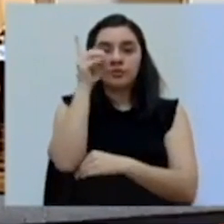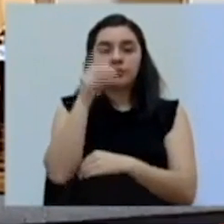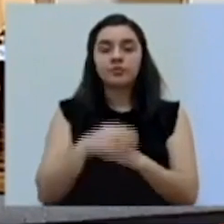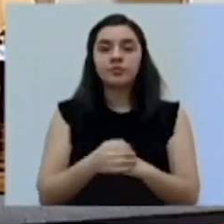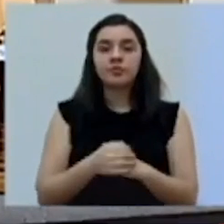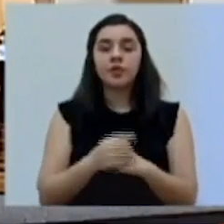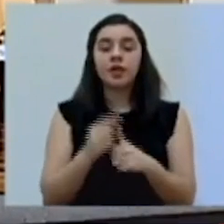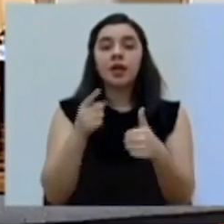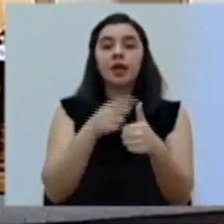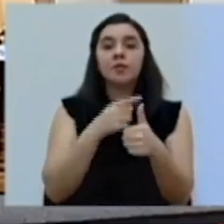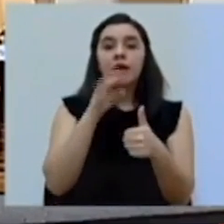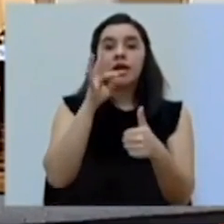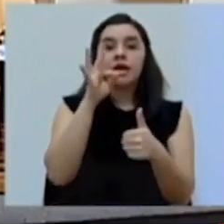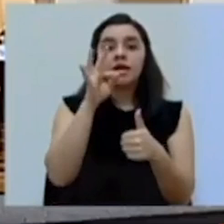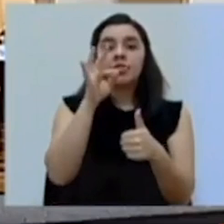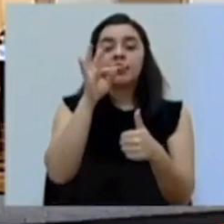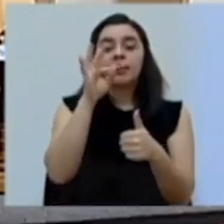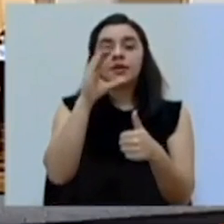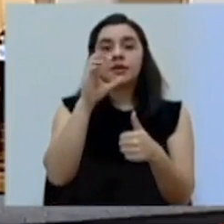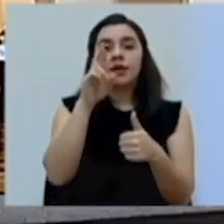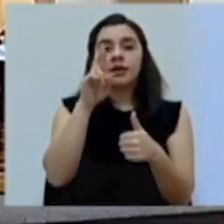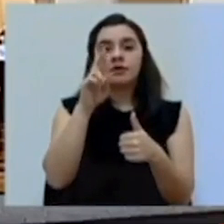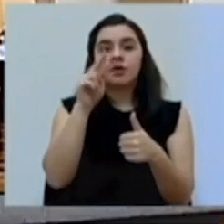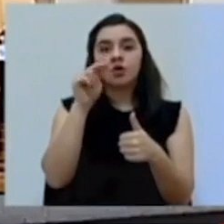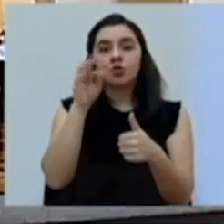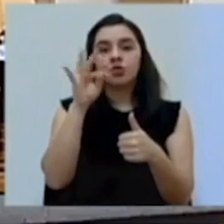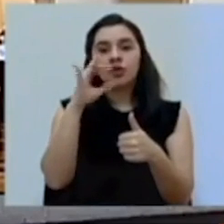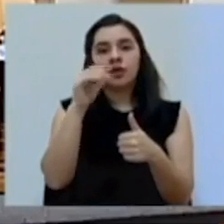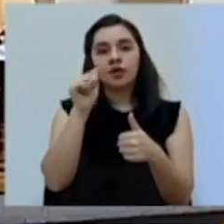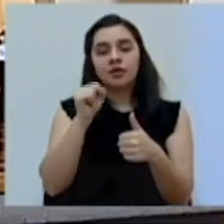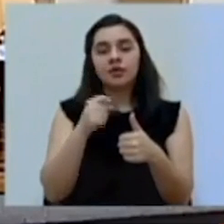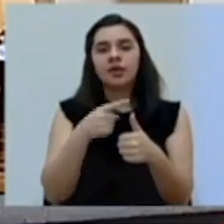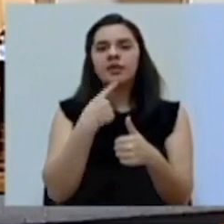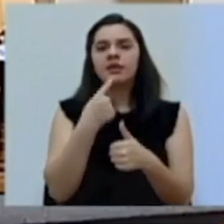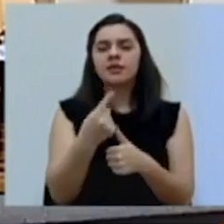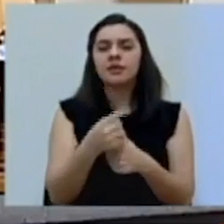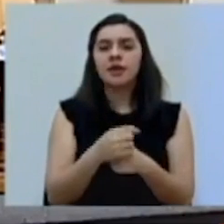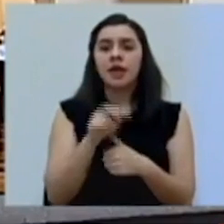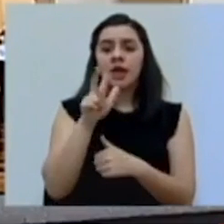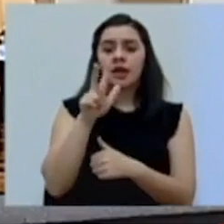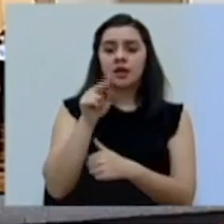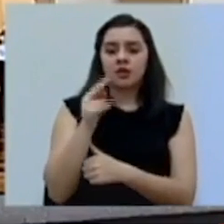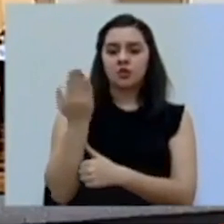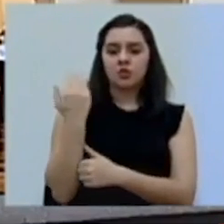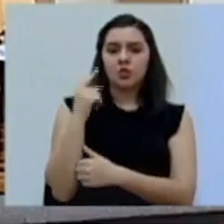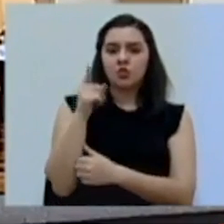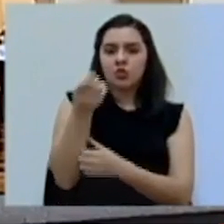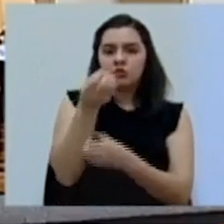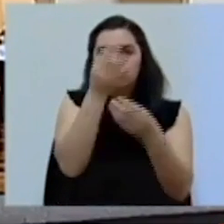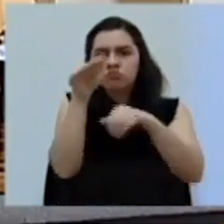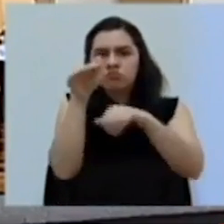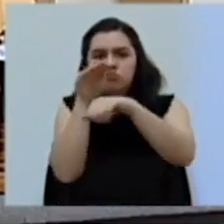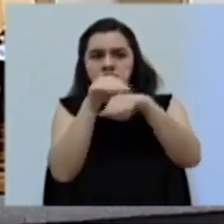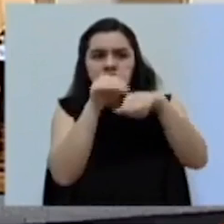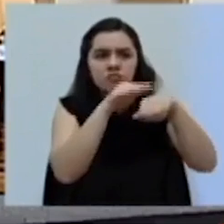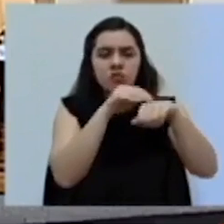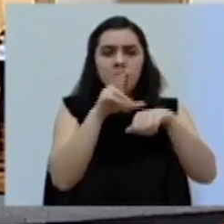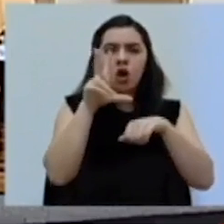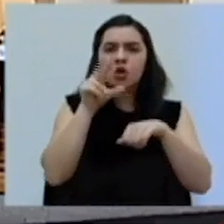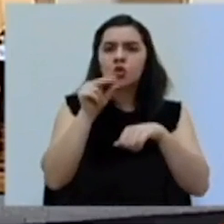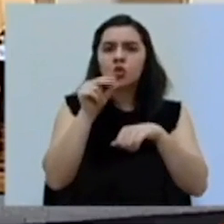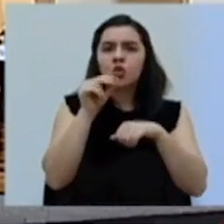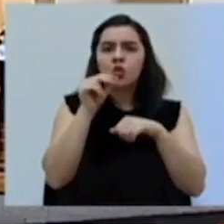primera la realiza TCR Noticas e indica, el 3 de noviembre usted hace un llamado vehemente a no